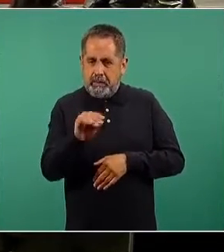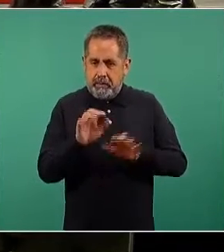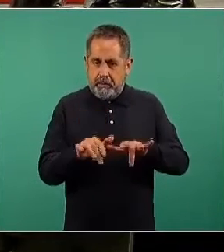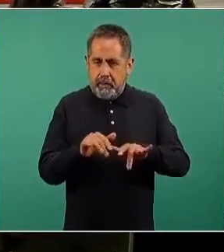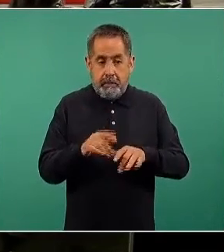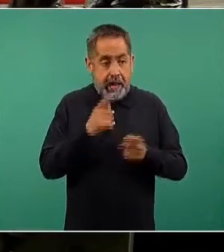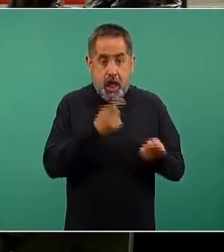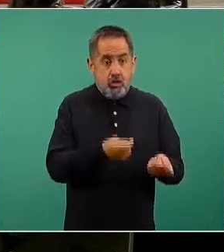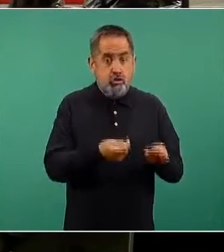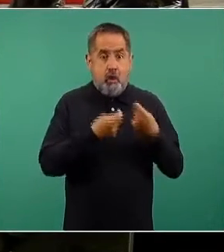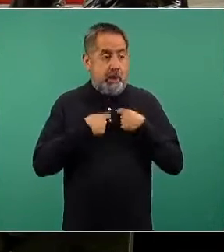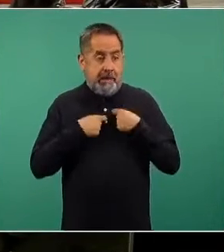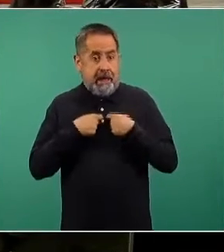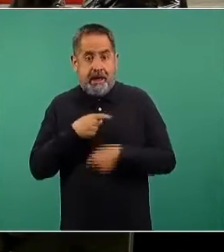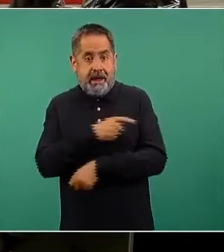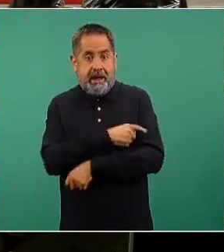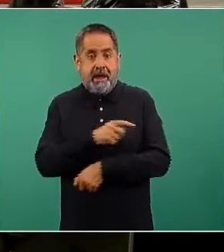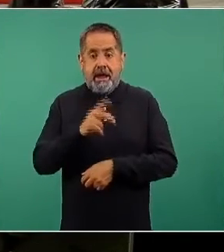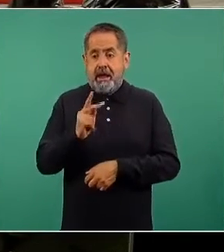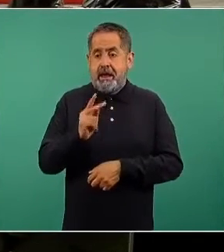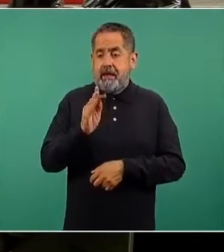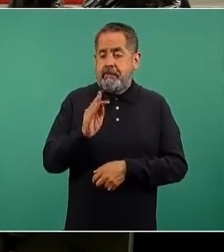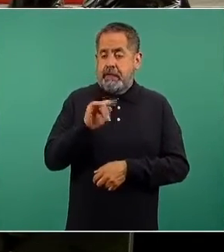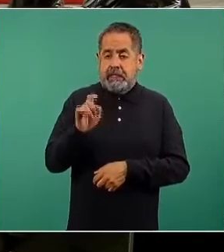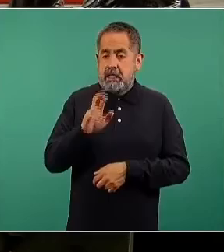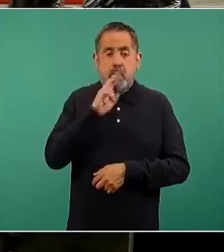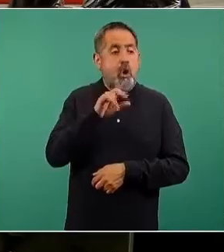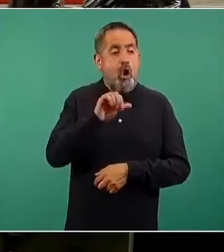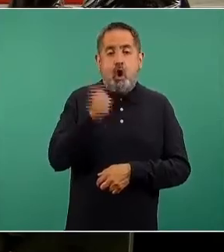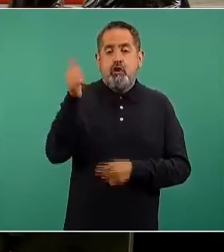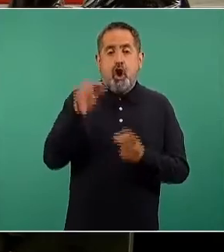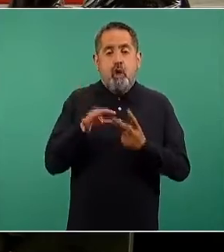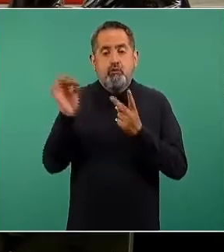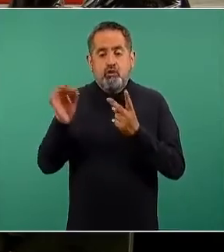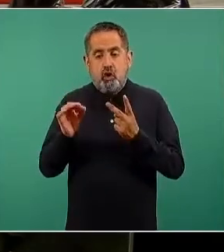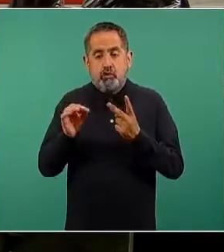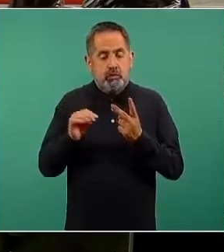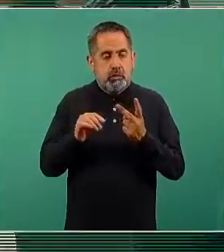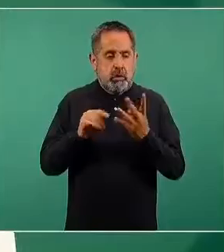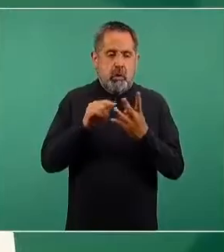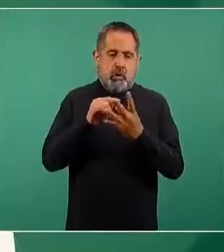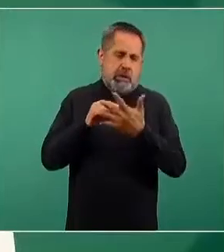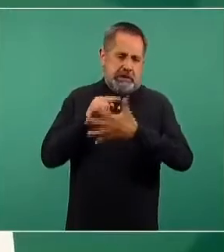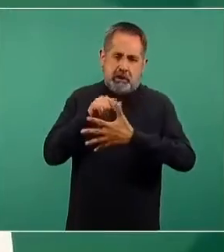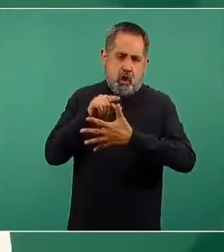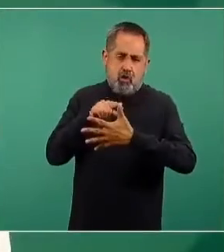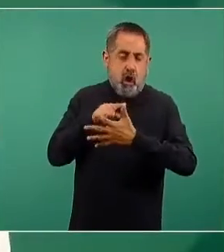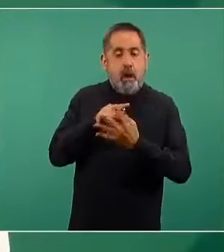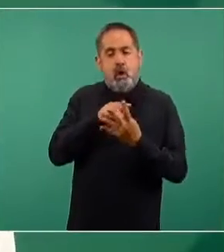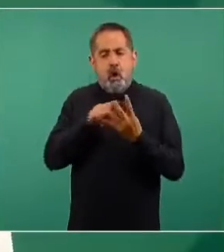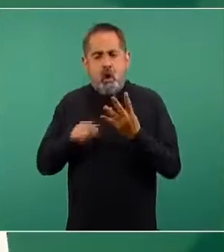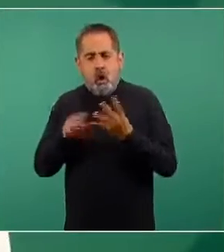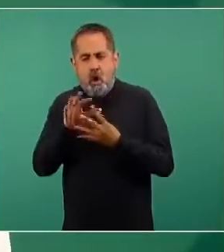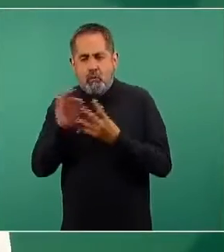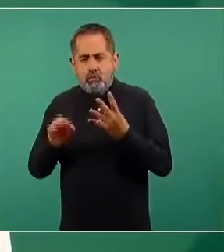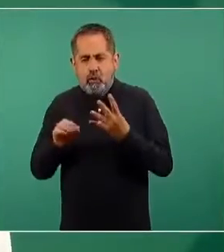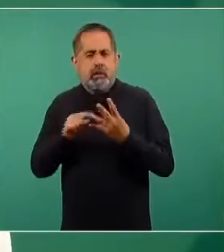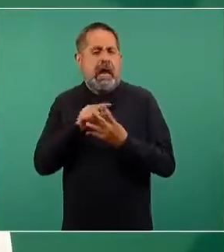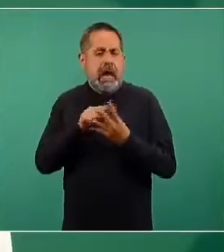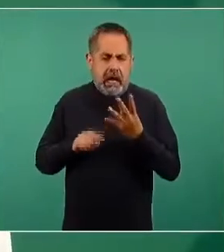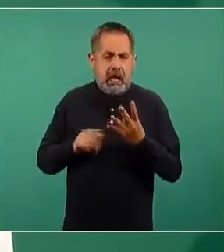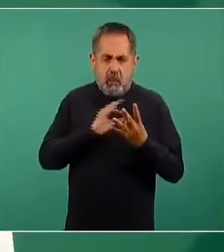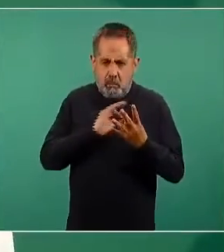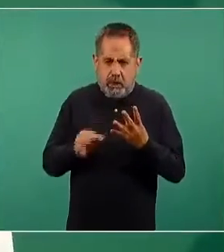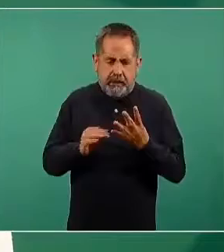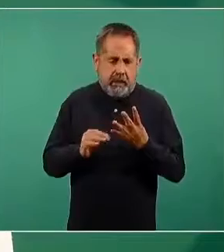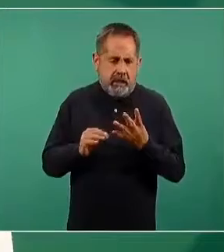no le sea aplicada esta vacuna y se busque una alternativa entre las otras cuatro posibles vacunas que no están asociadas